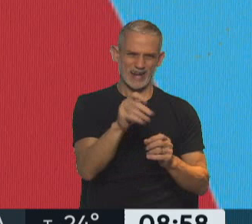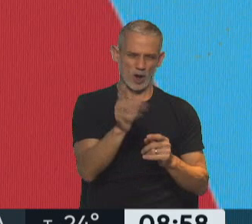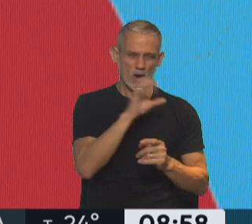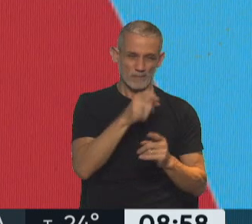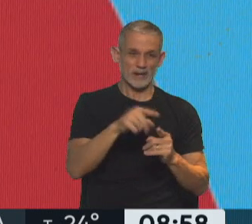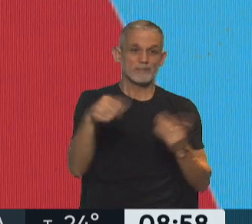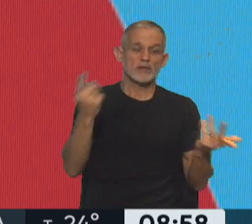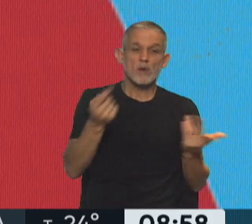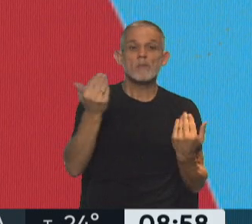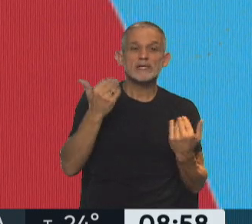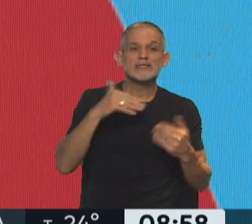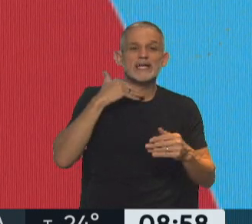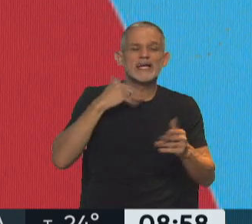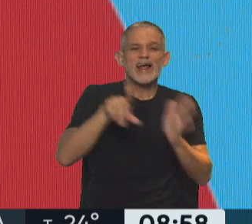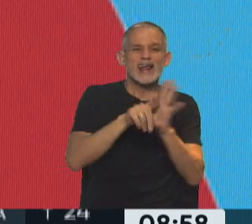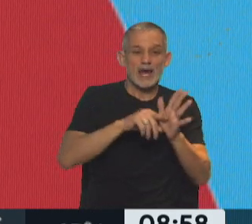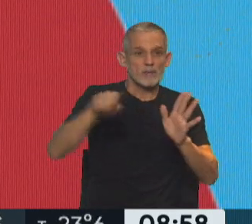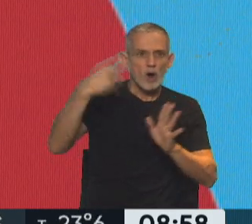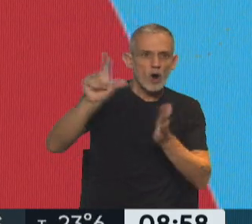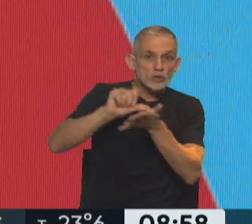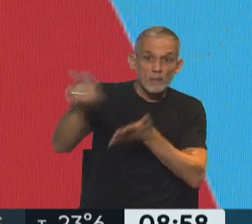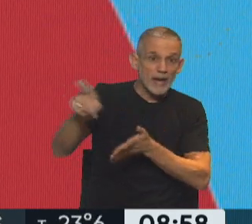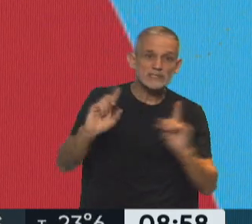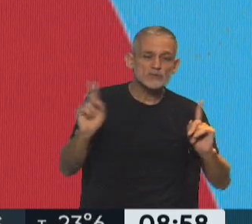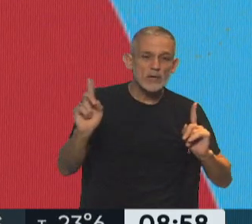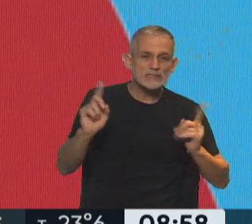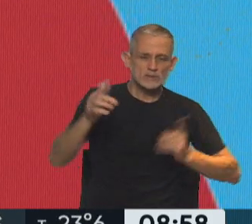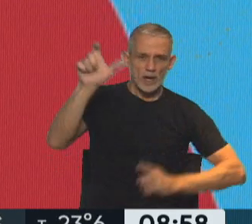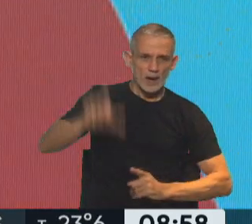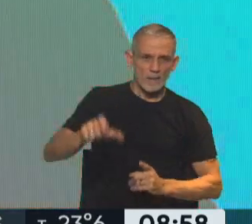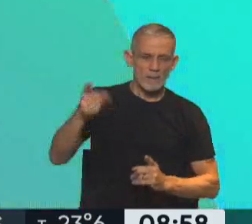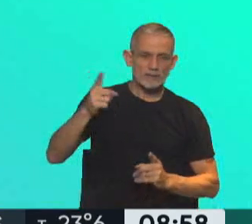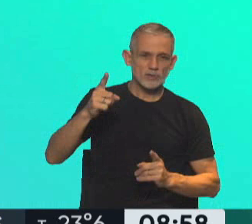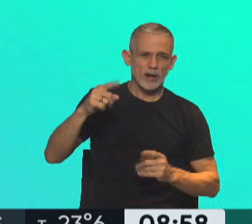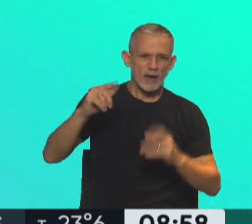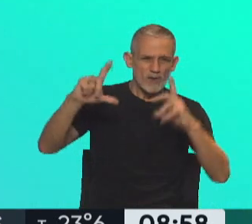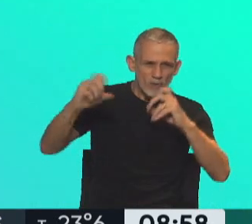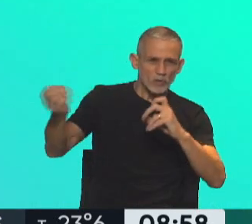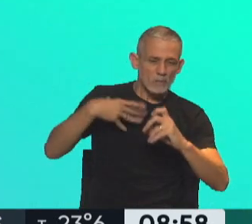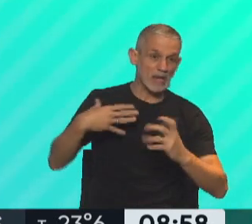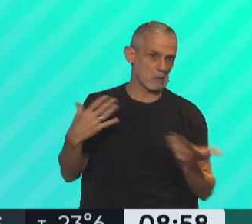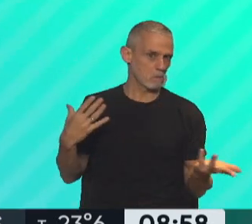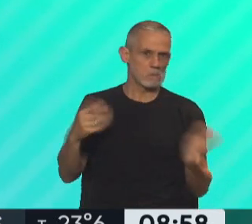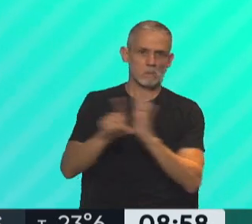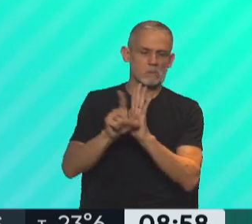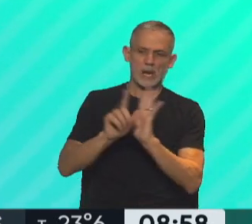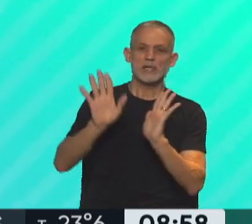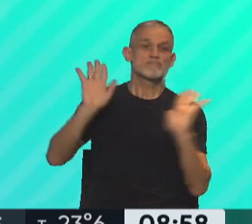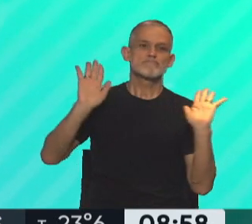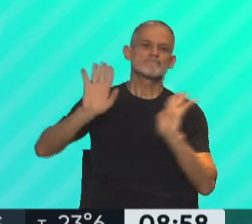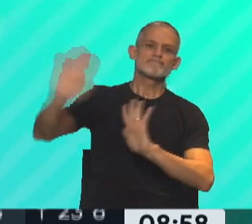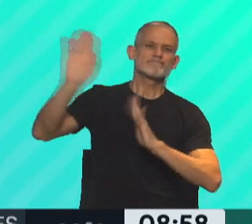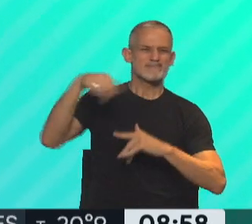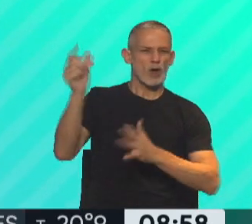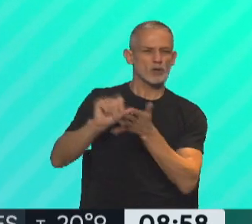un delito analógico. Pero si es de otro país, la persona que está acosando a un niño o una niña, la ley no aplica.